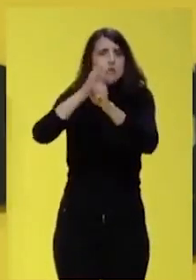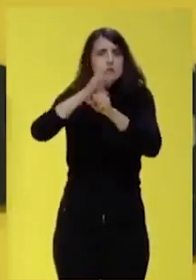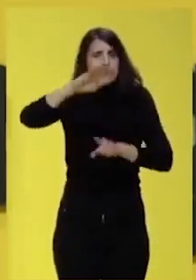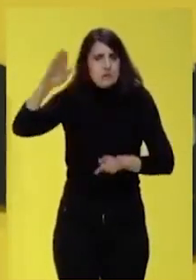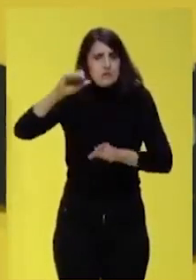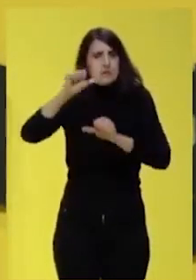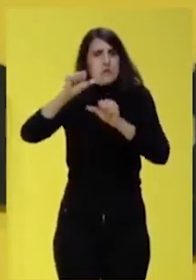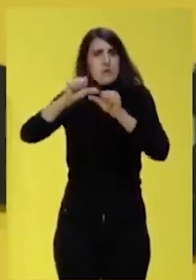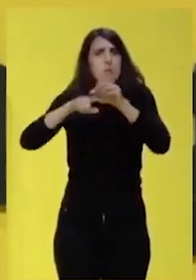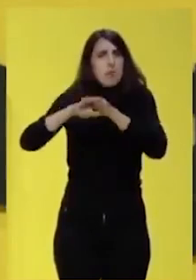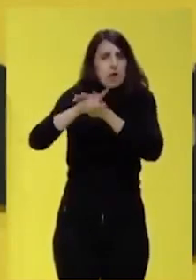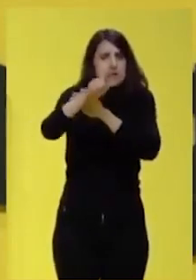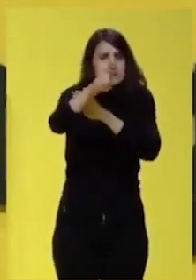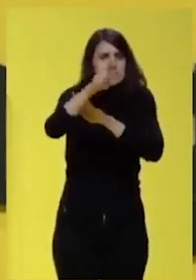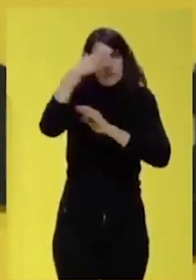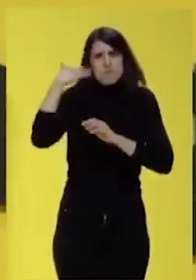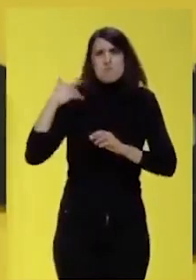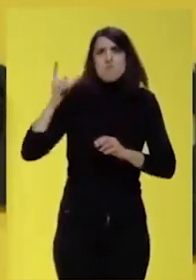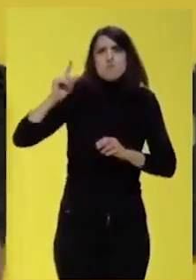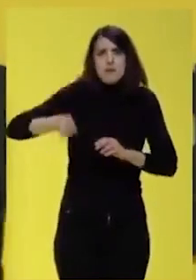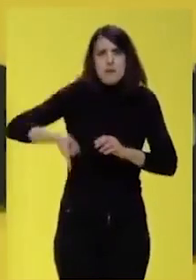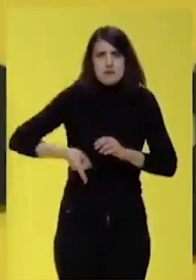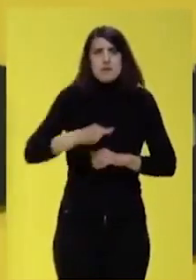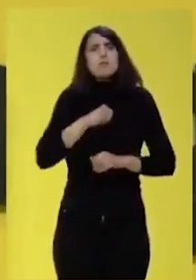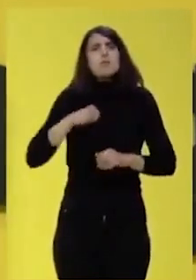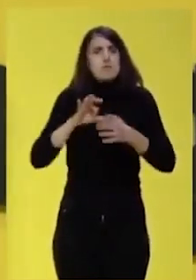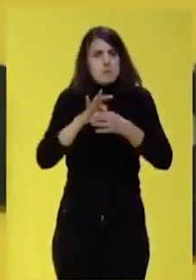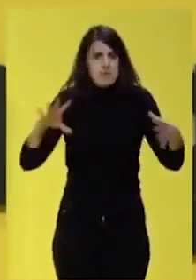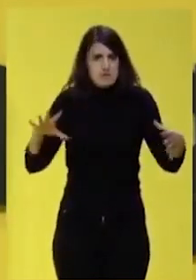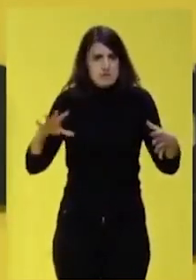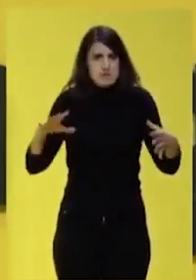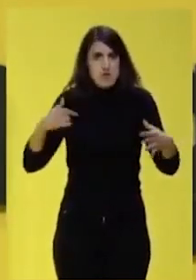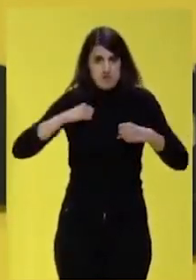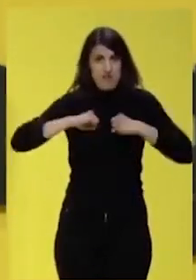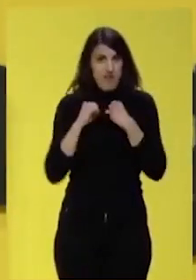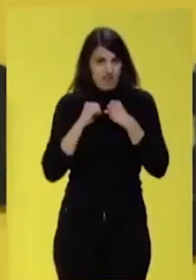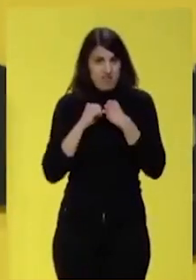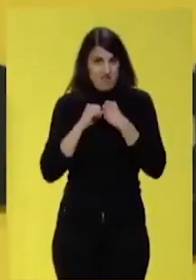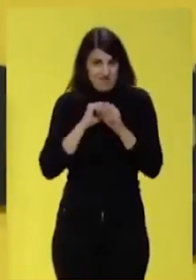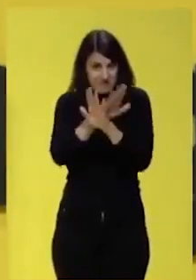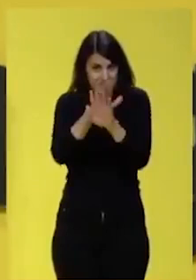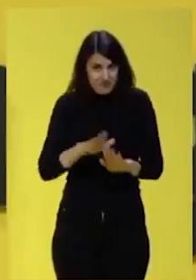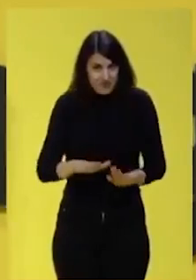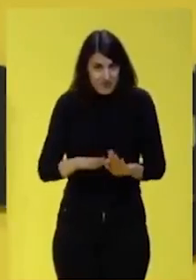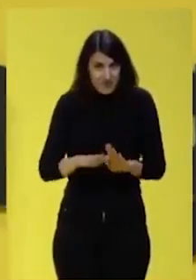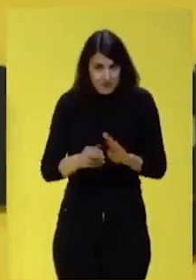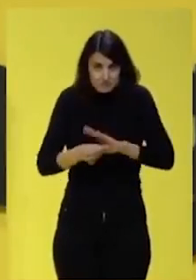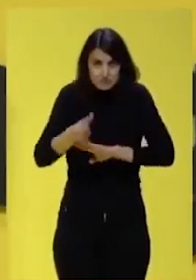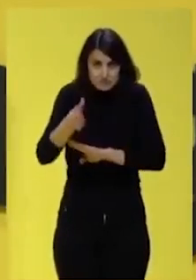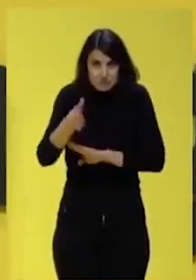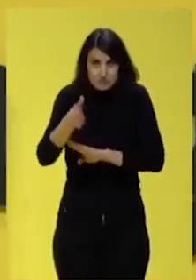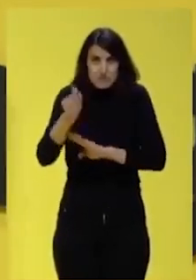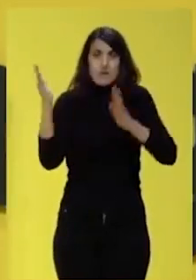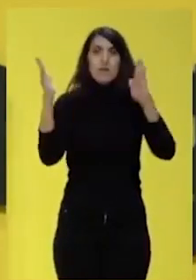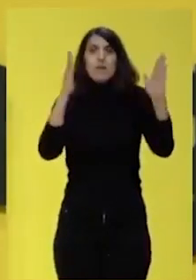progresistas, soberanistas e independentistas. Cuando yo salí de la cárcel, era la época